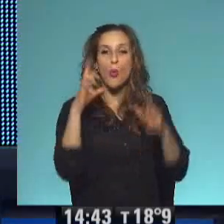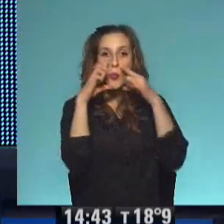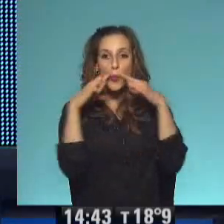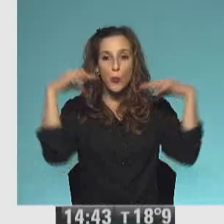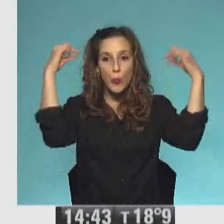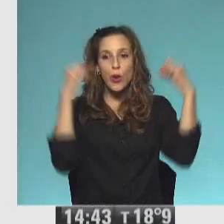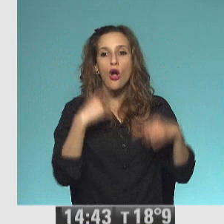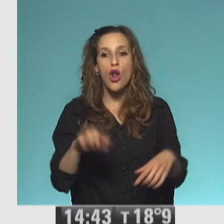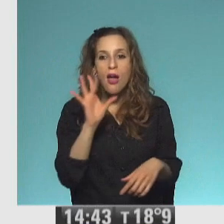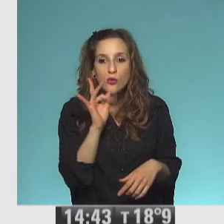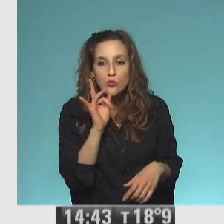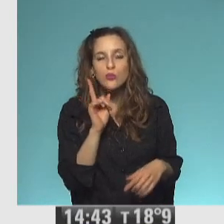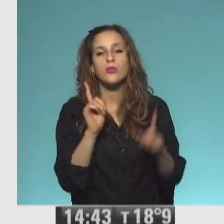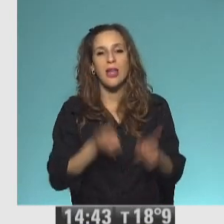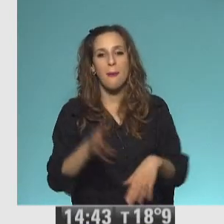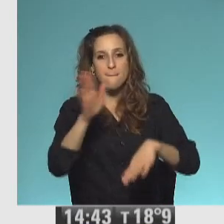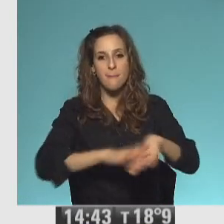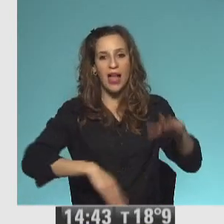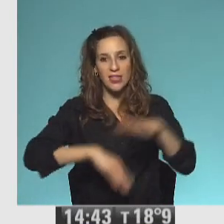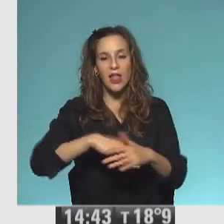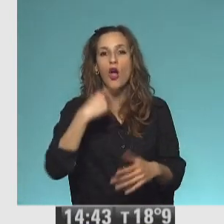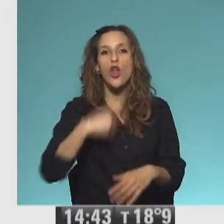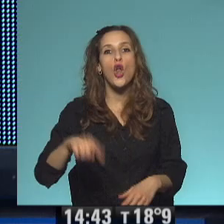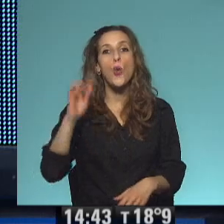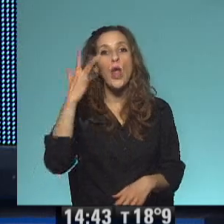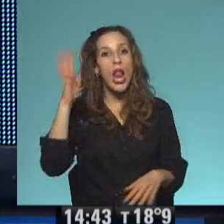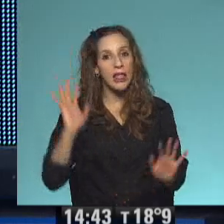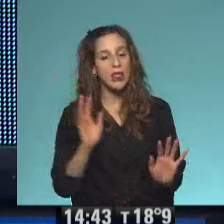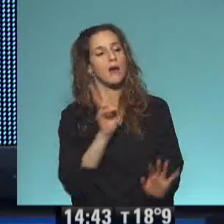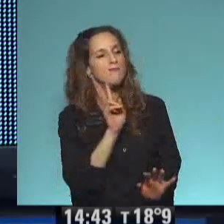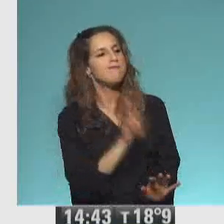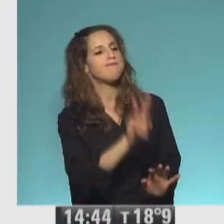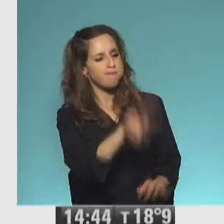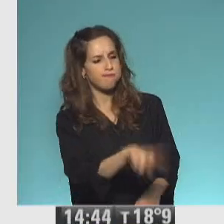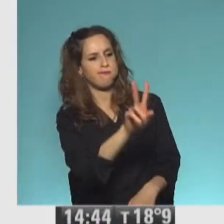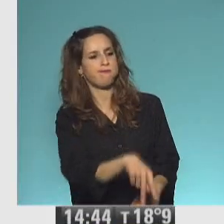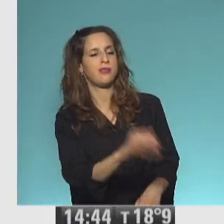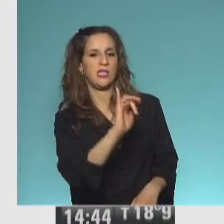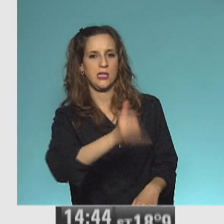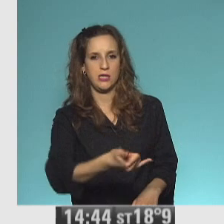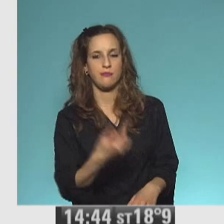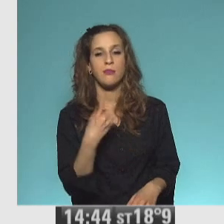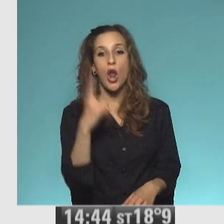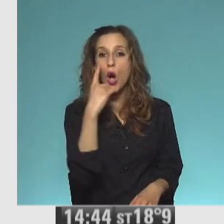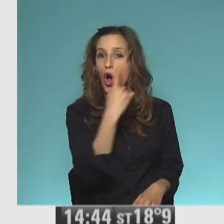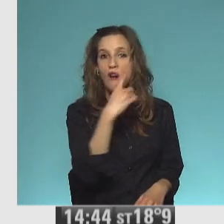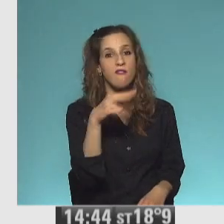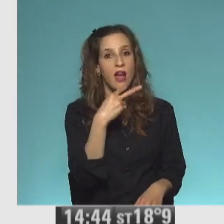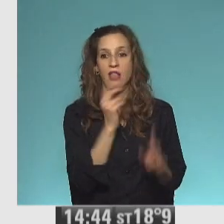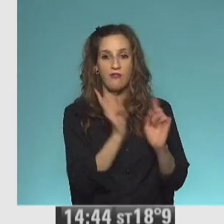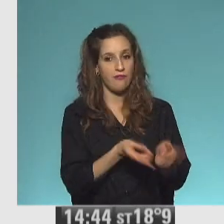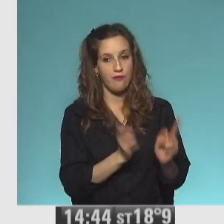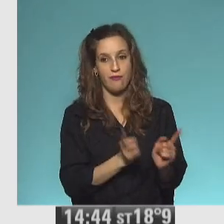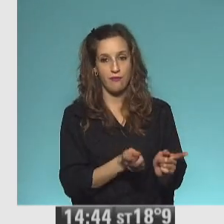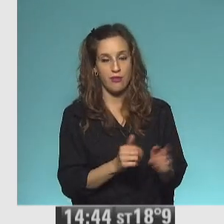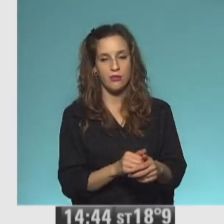azules y las cuatro patas de color violeta. Pero sus ojos seguían siendo verdes. Ahora Winnie